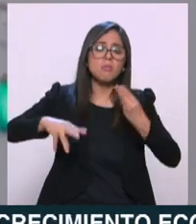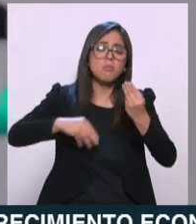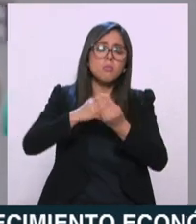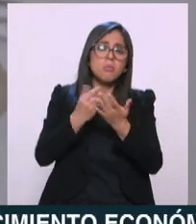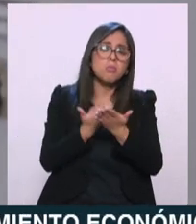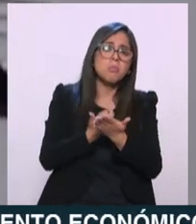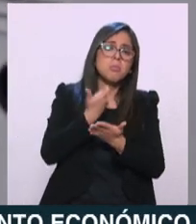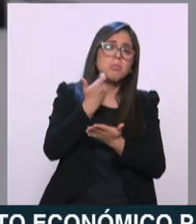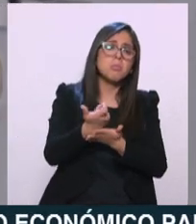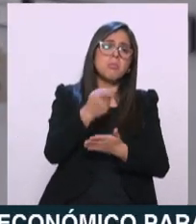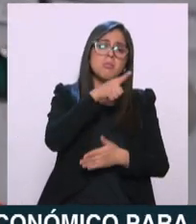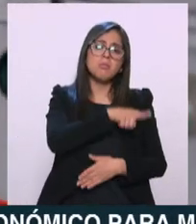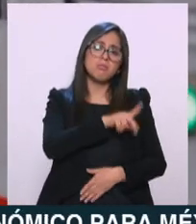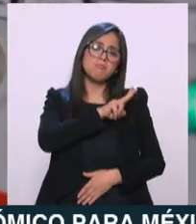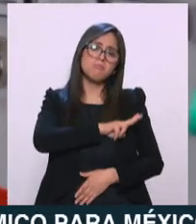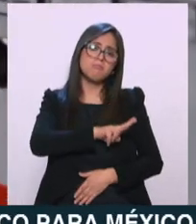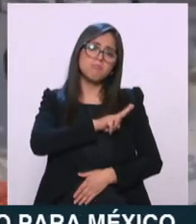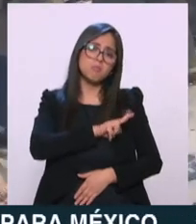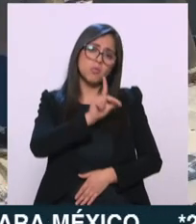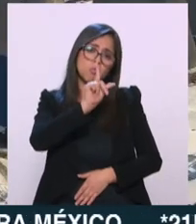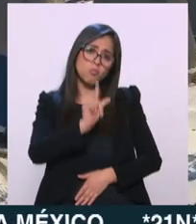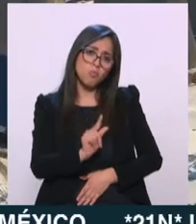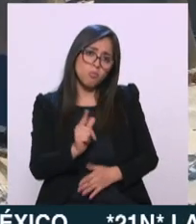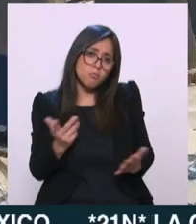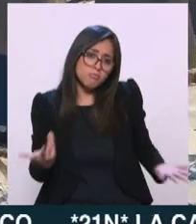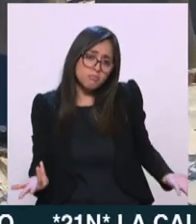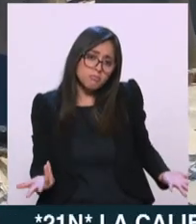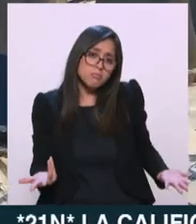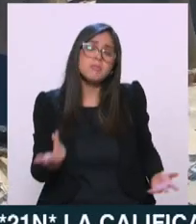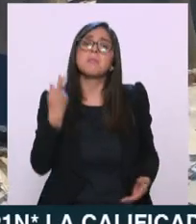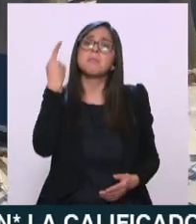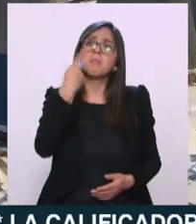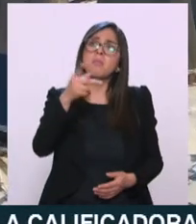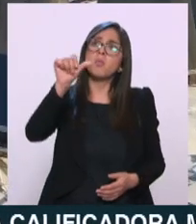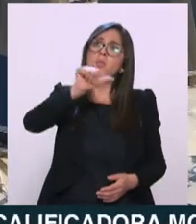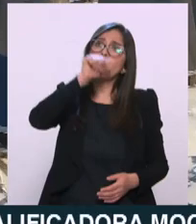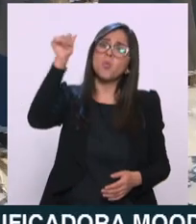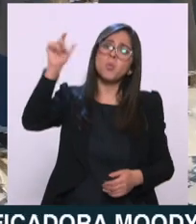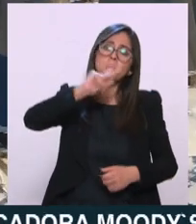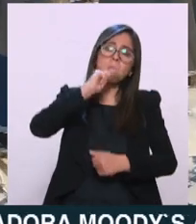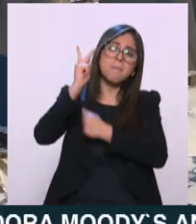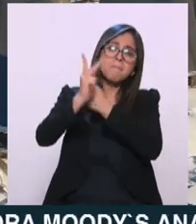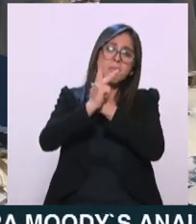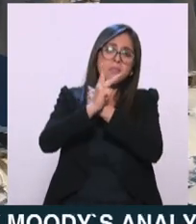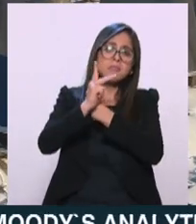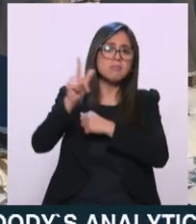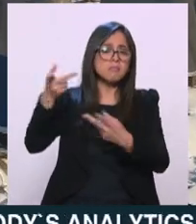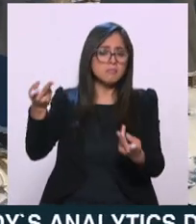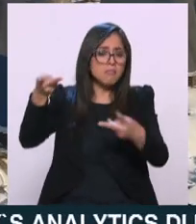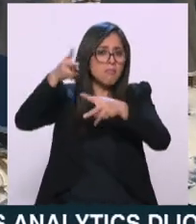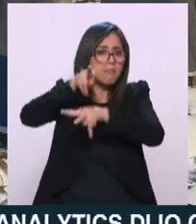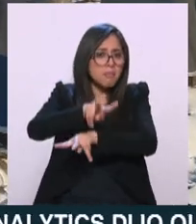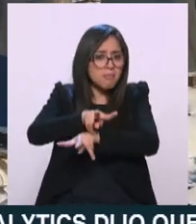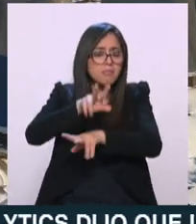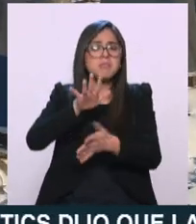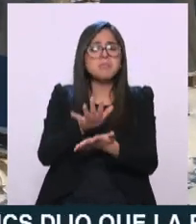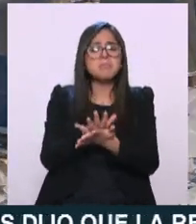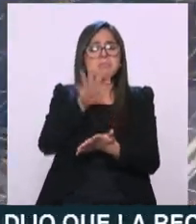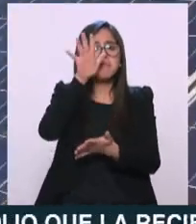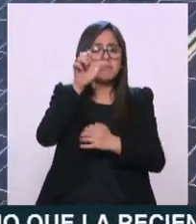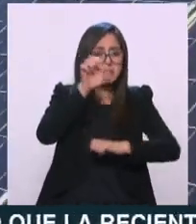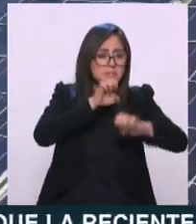viene de la iniciativa privada. Esto es al revés en prácticamente todos los países del mundo que han logrado hacer una